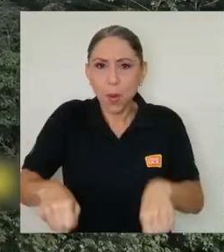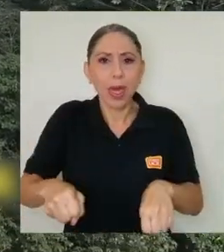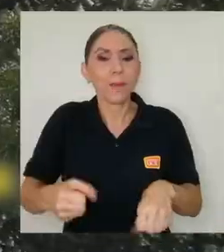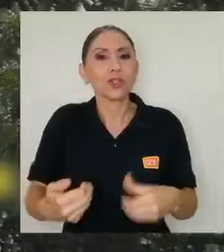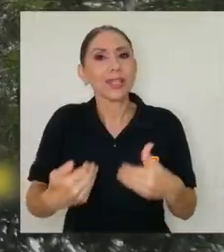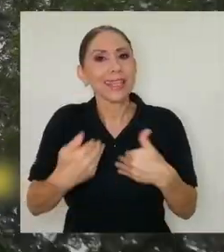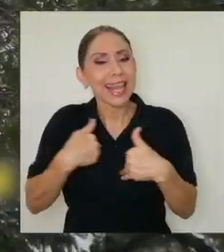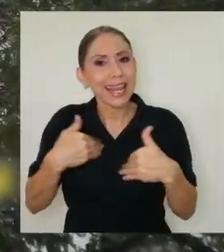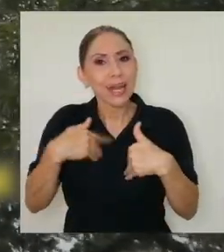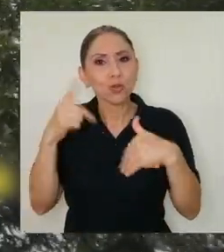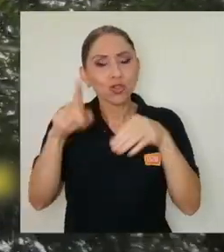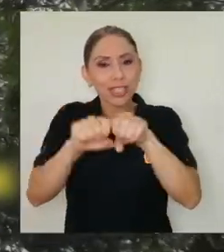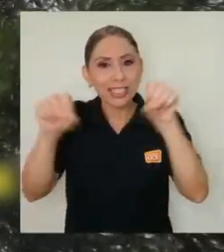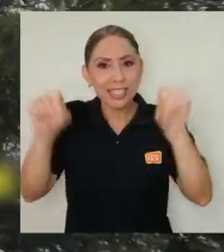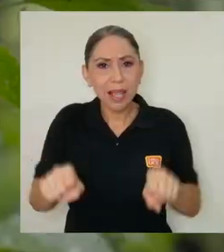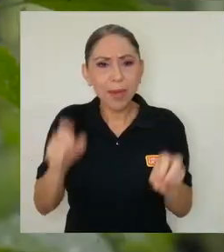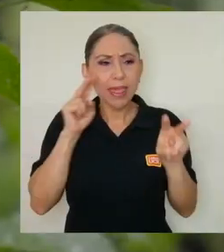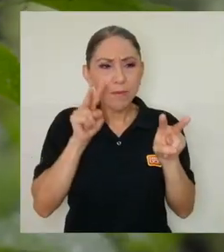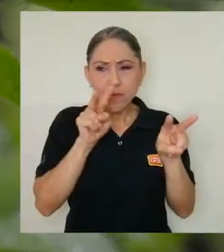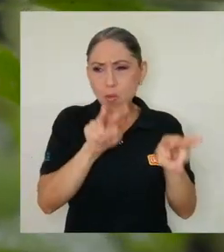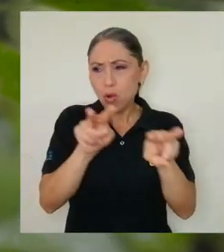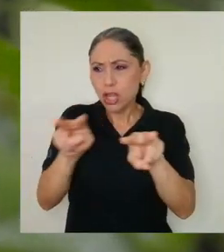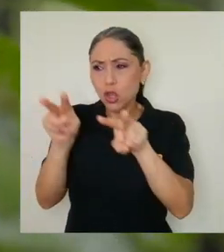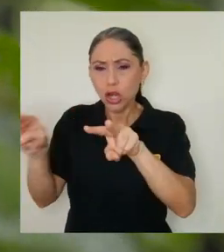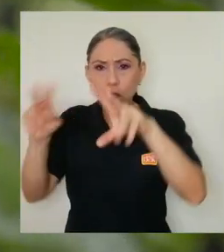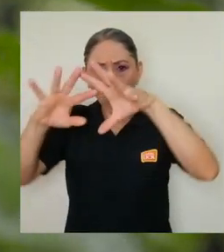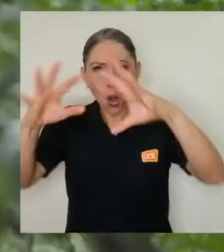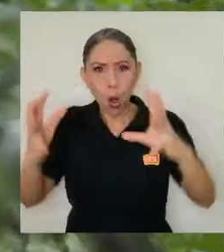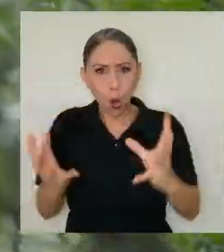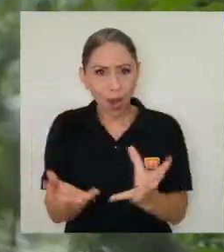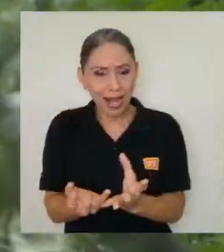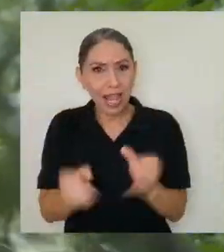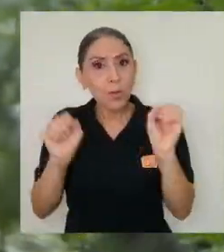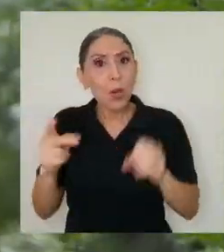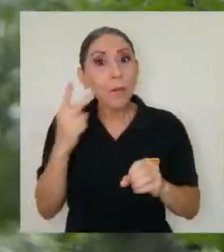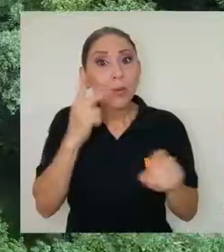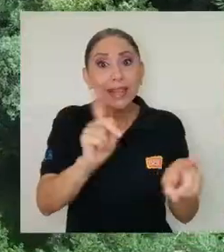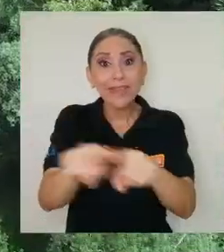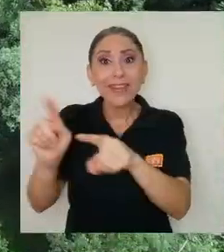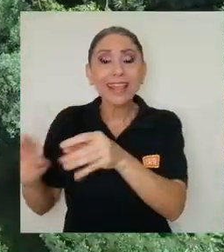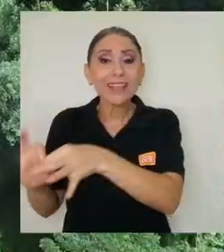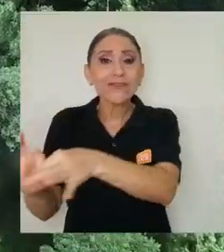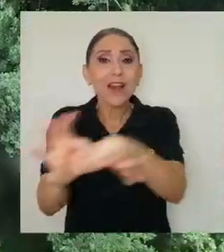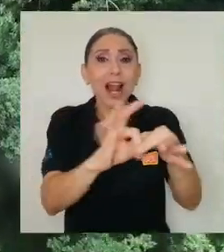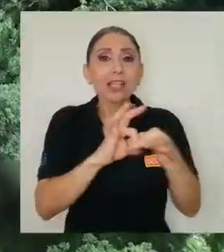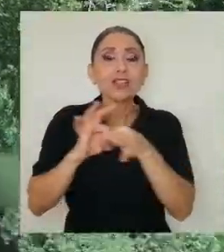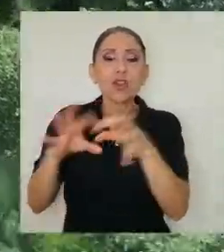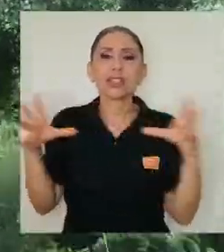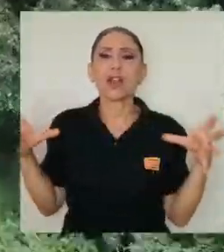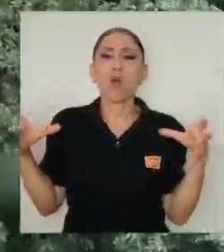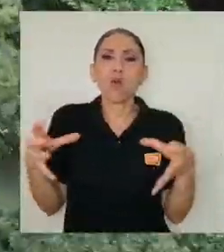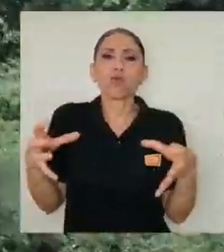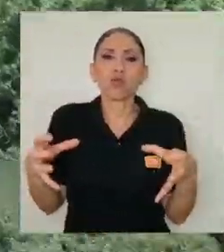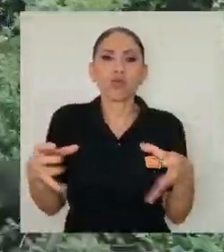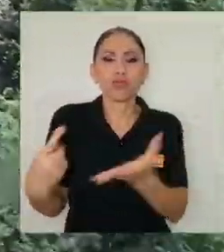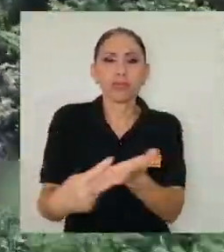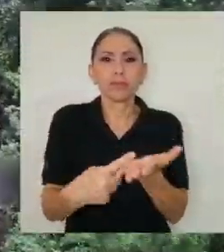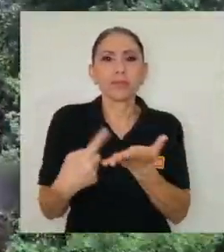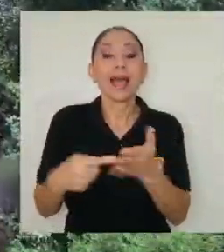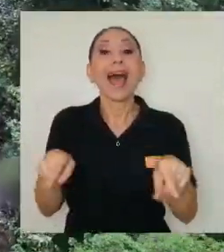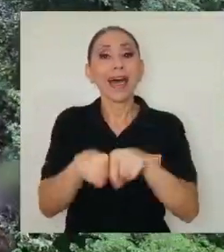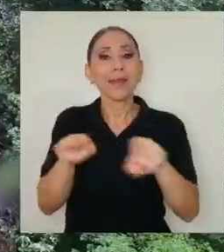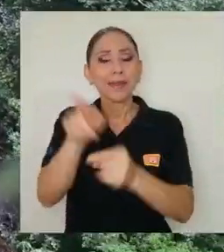un esquema de monitoreo a nivel global y veamos esas interrelaciones en conjunto. Además,